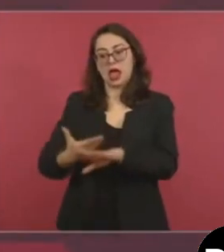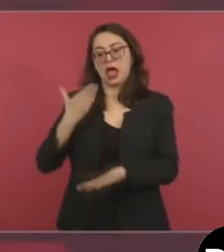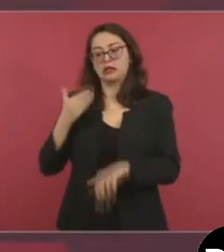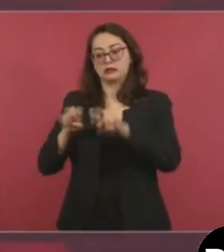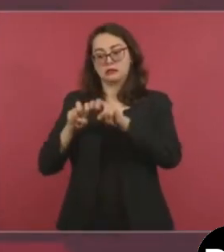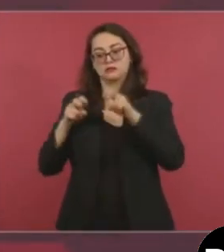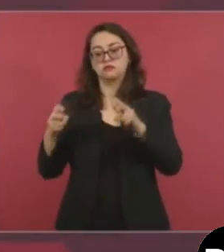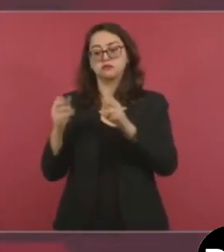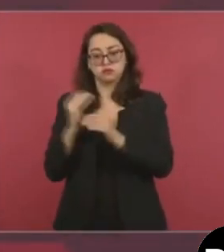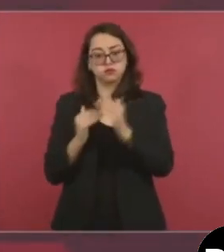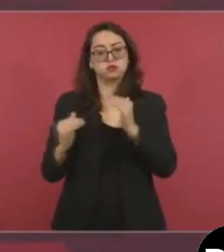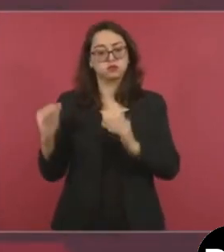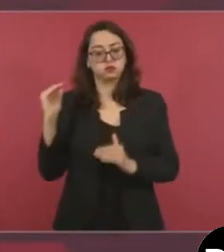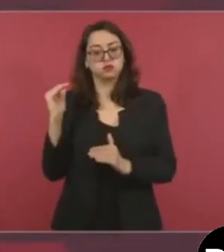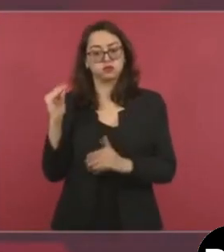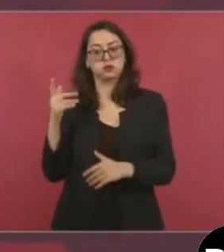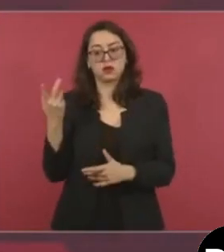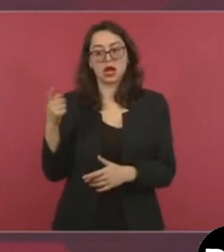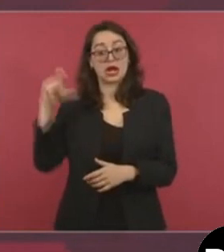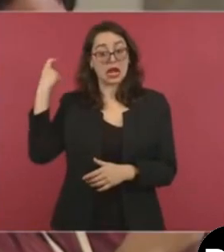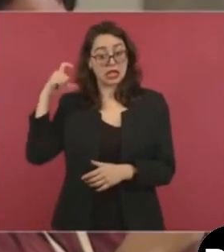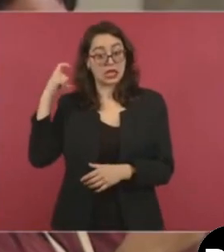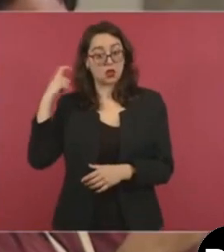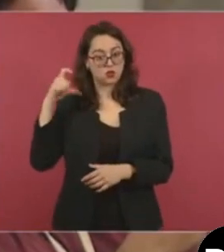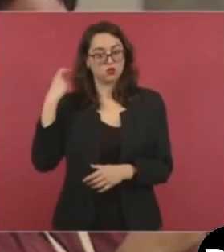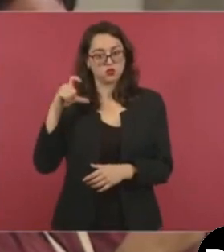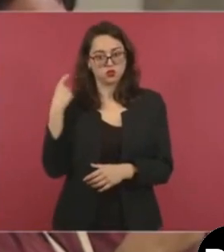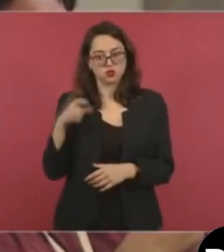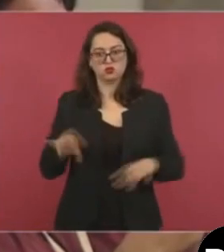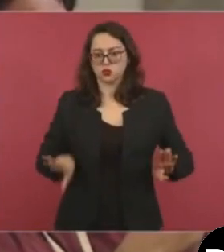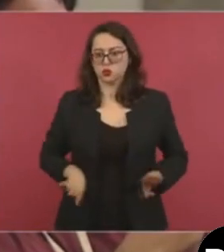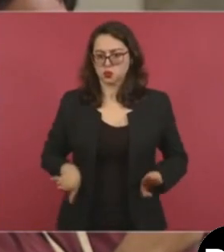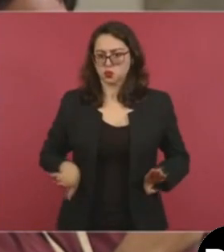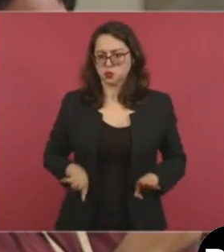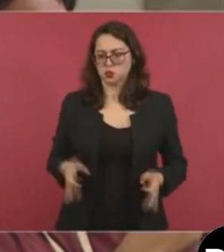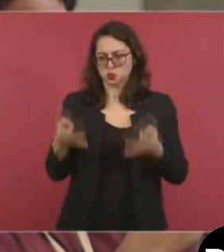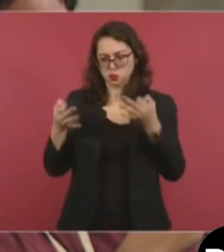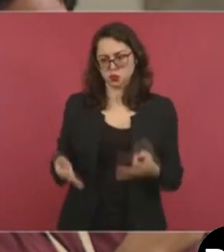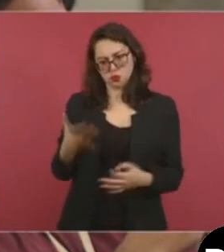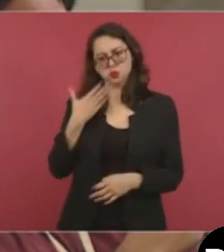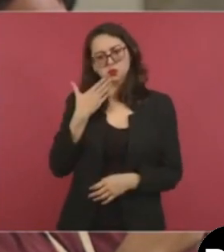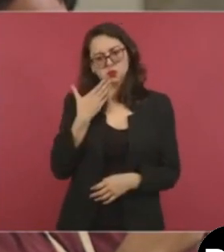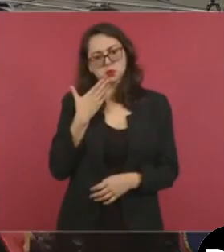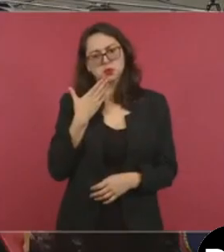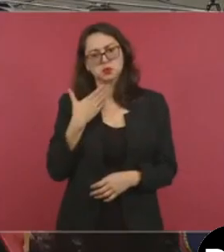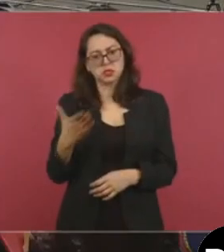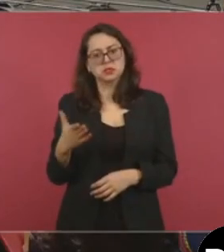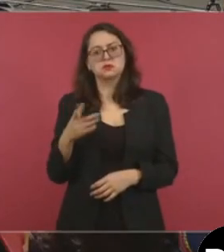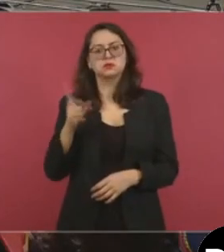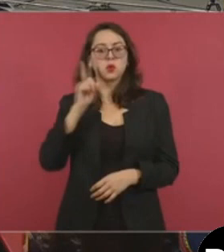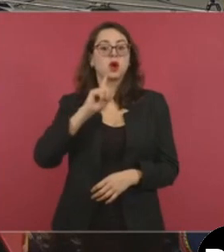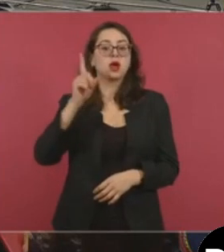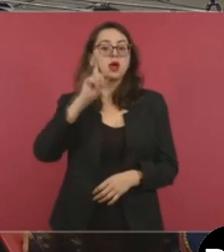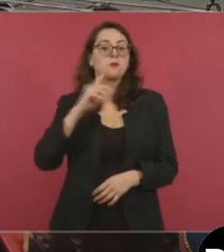Superior de Justicia de Querétaro, y es una mujer recta, una abogada